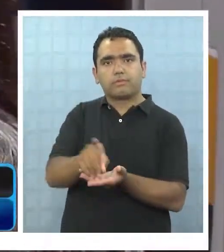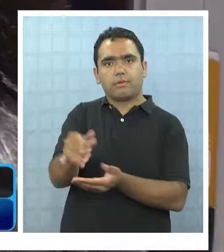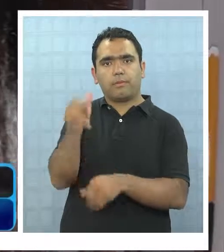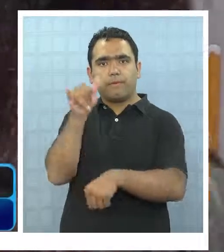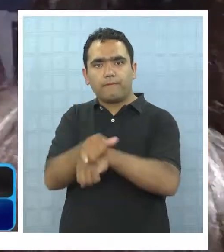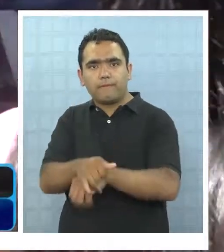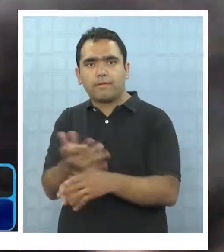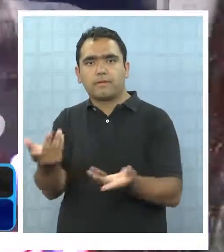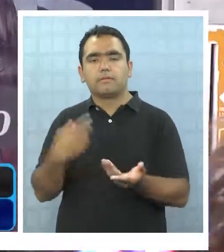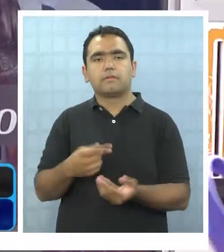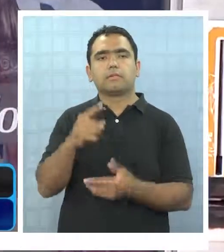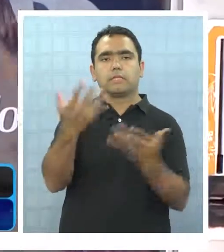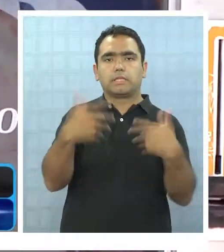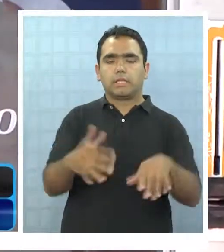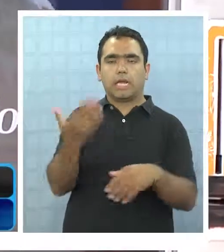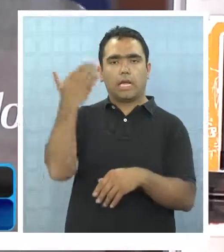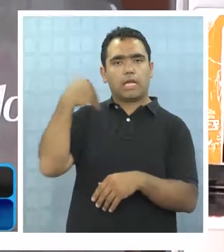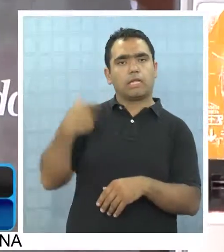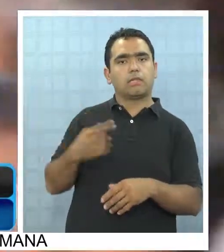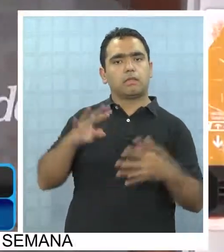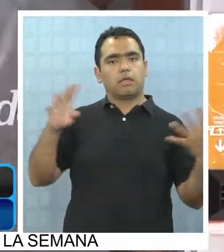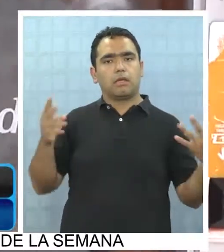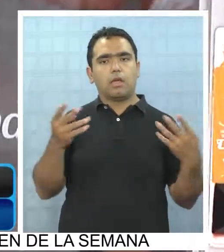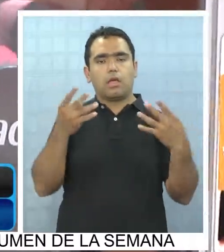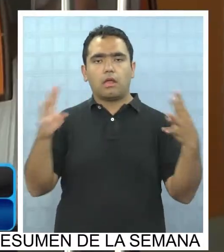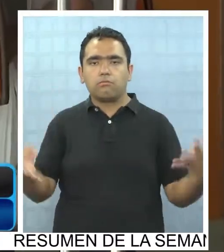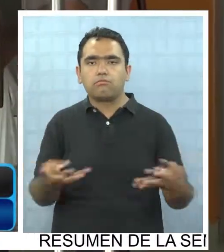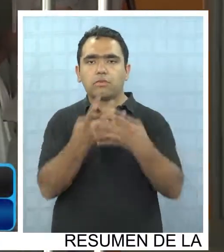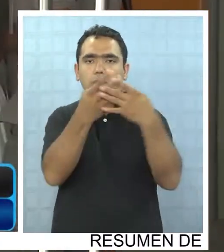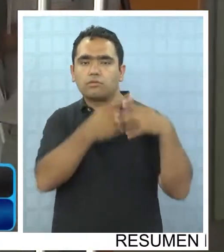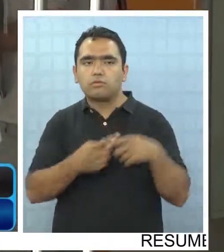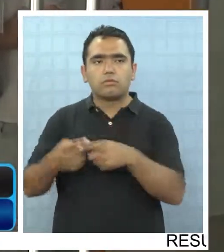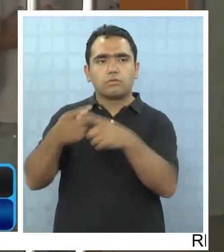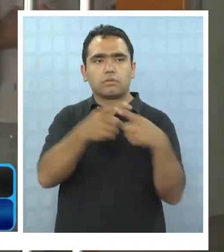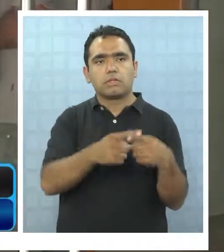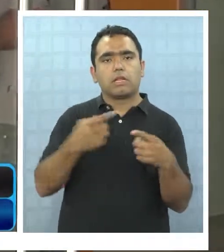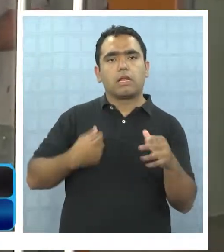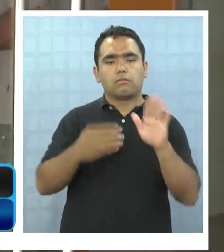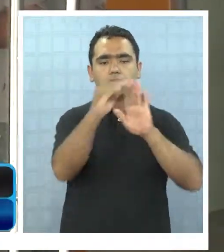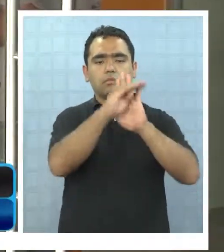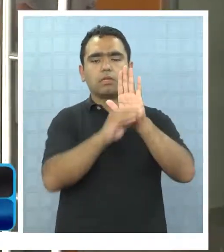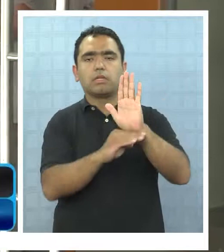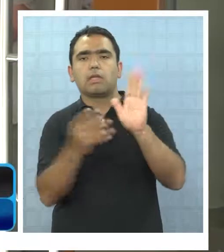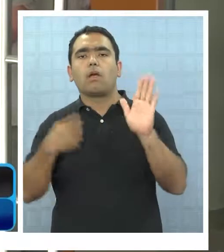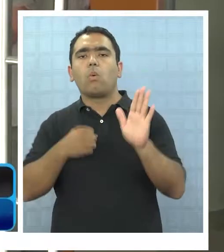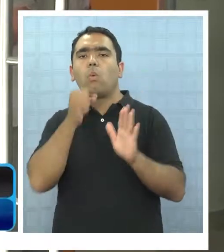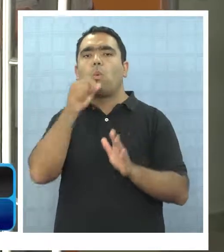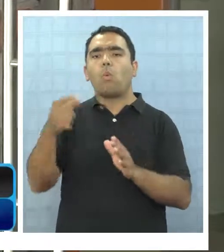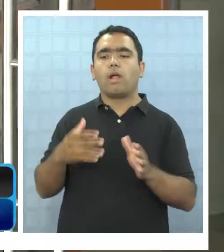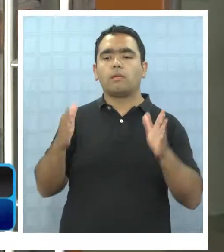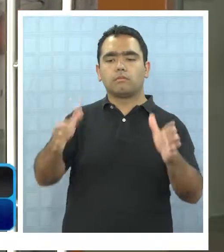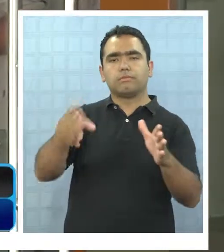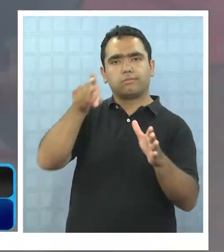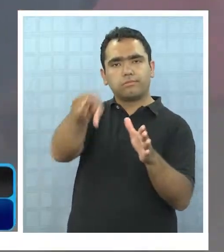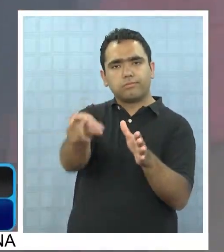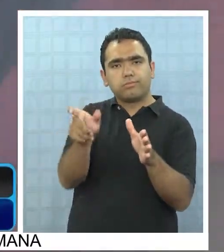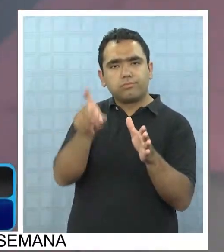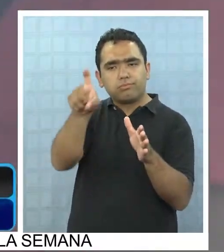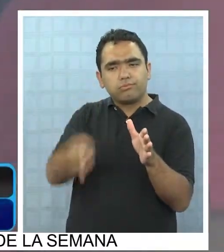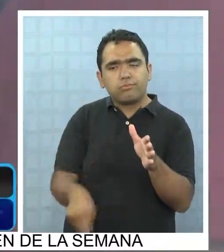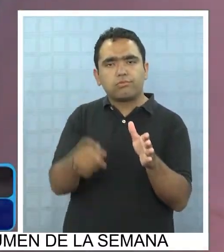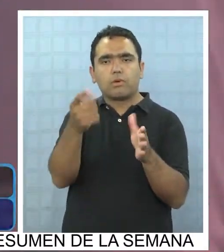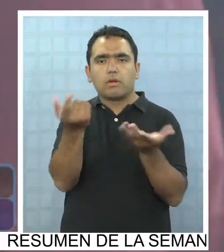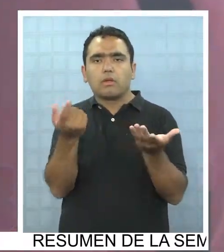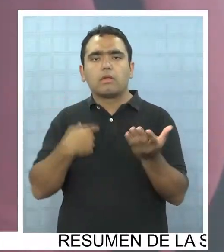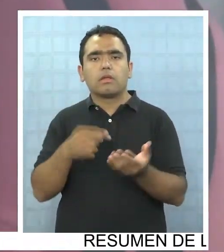ciudad. En días pasados, circuló por redes sociales una lista de cajeros automáticos que supuestamente clonaban tarjetas,